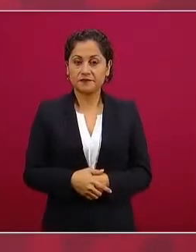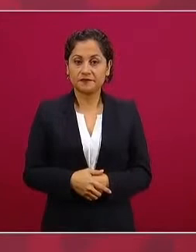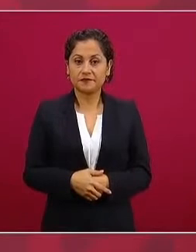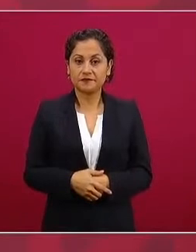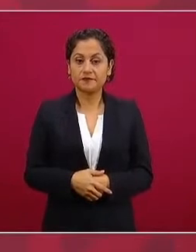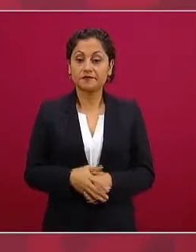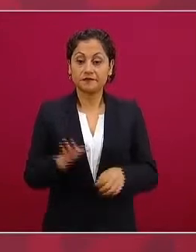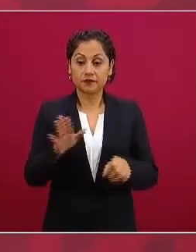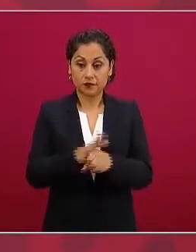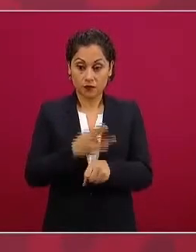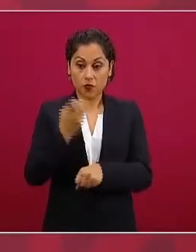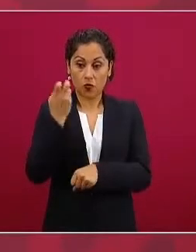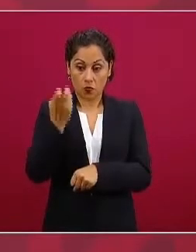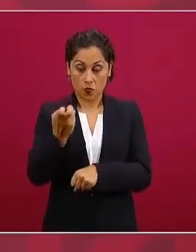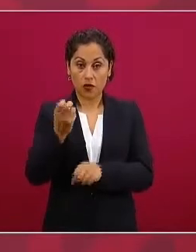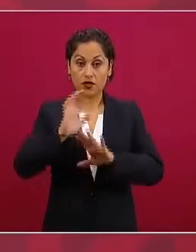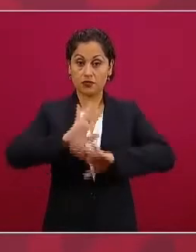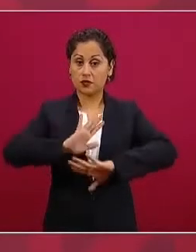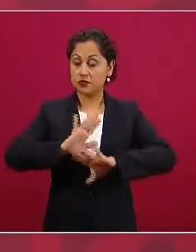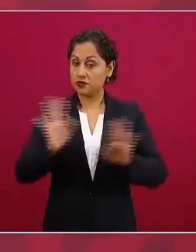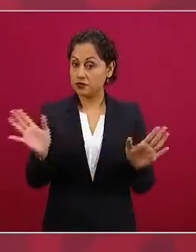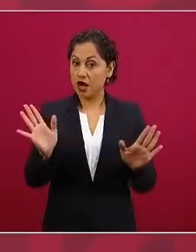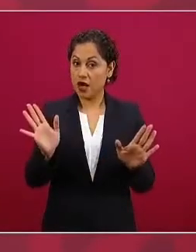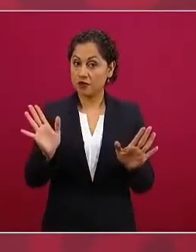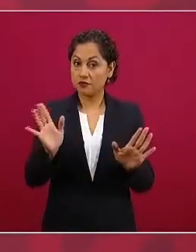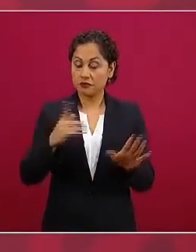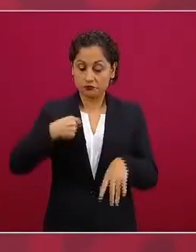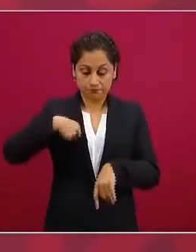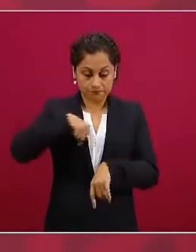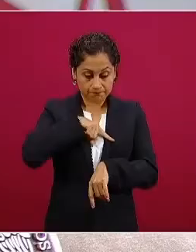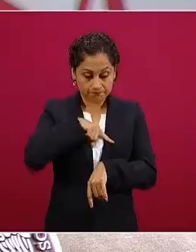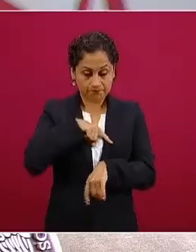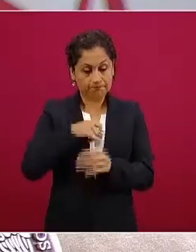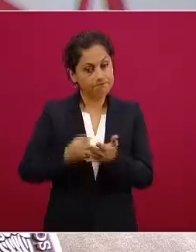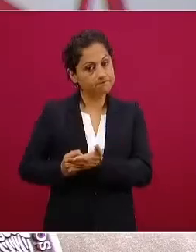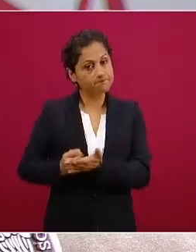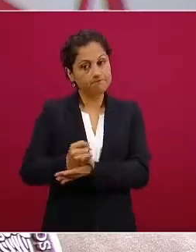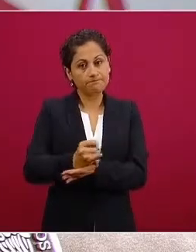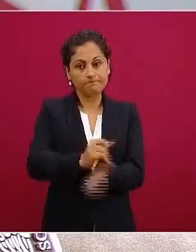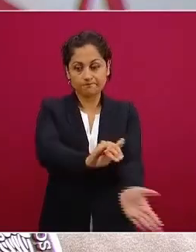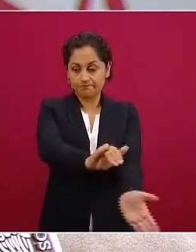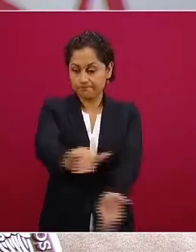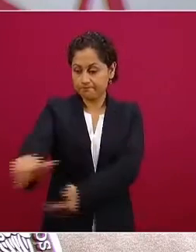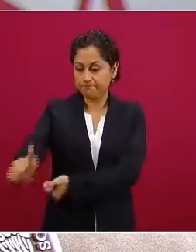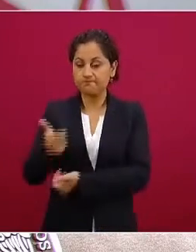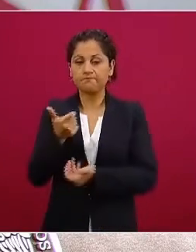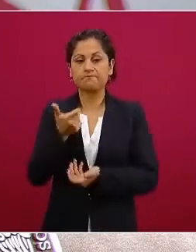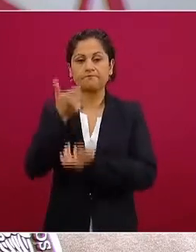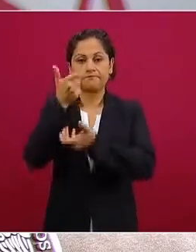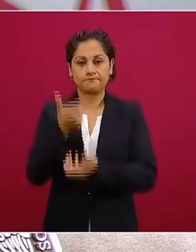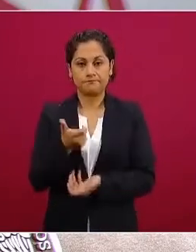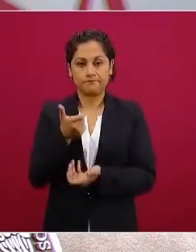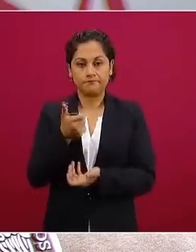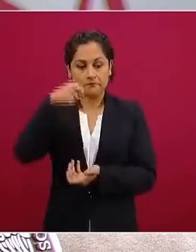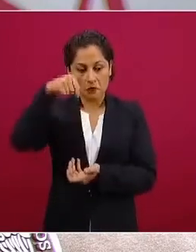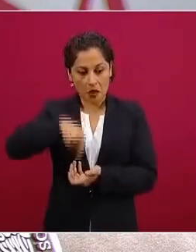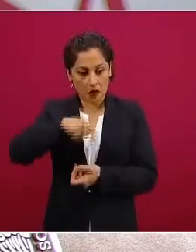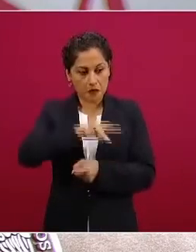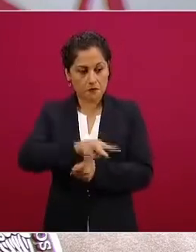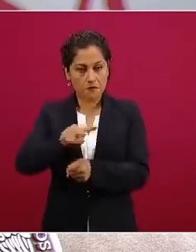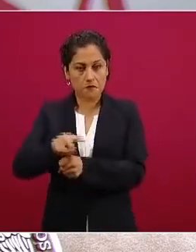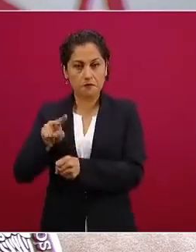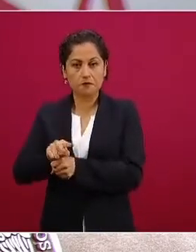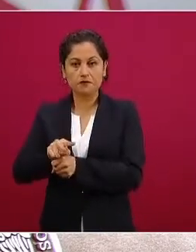decide concentrar todos esos recursos pero se van a seguir entregando las